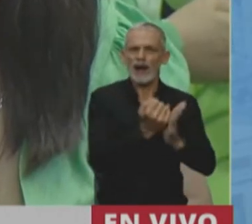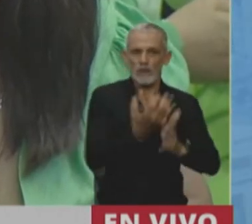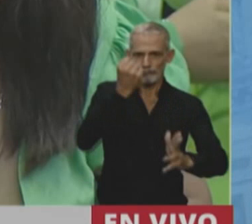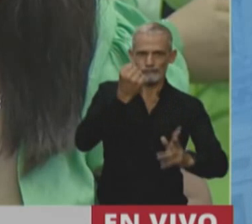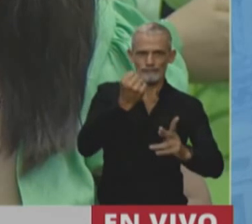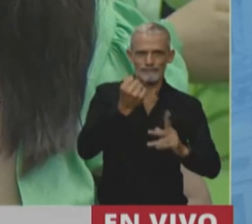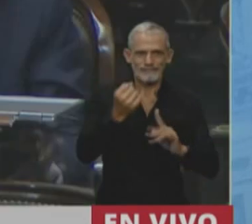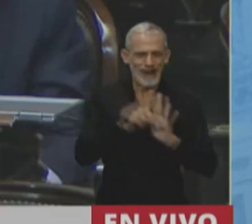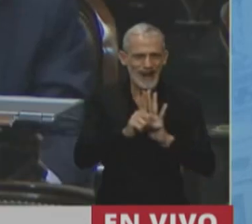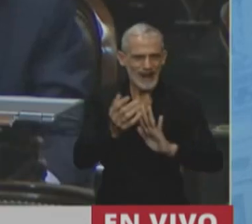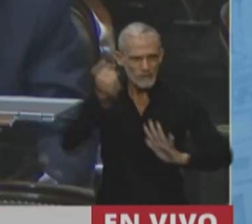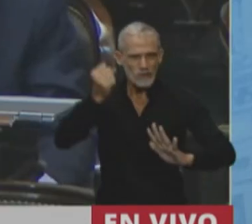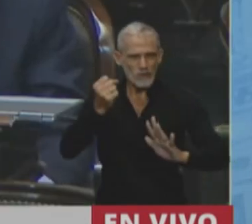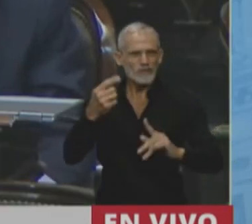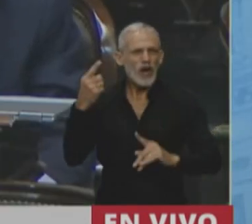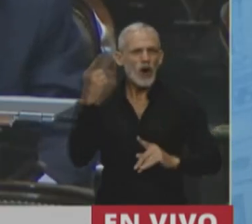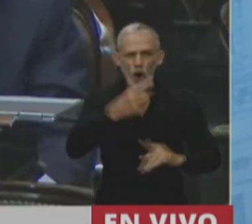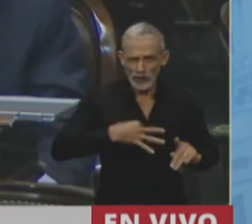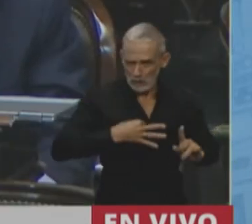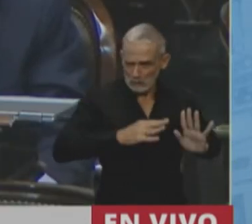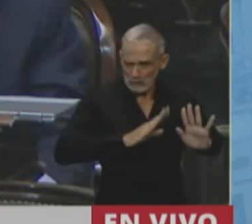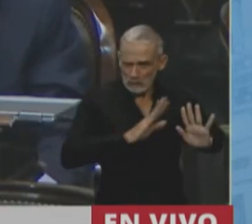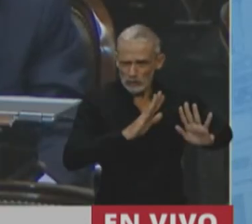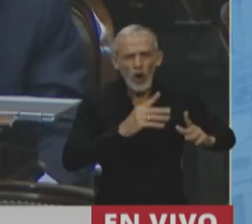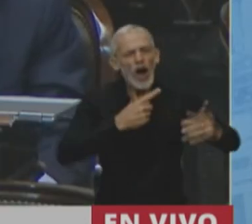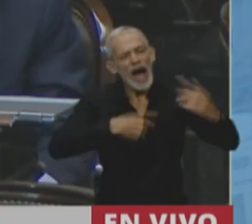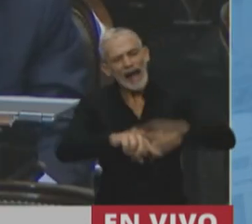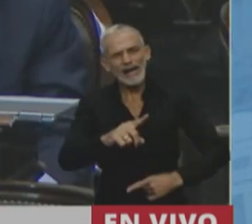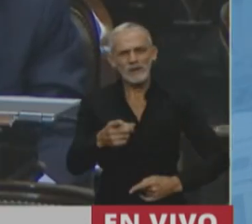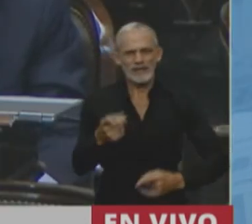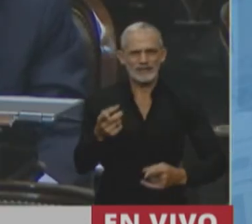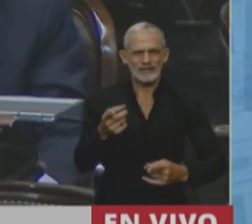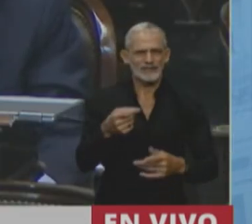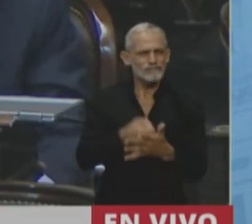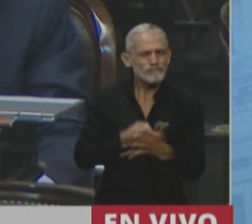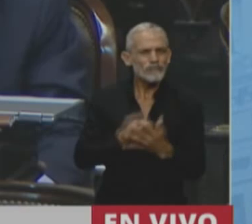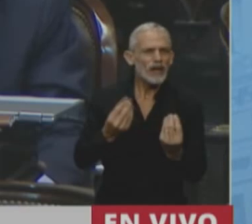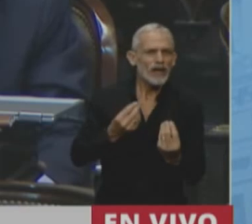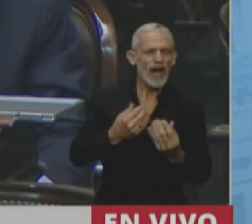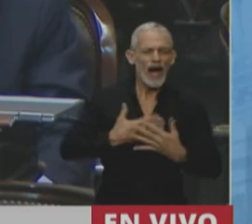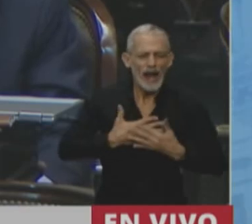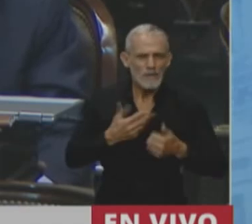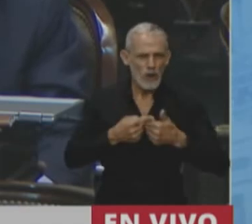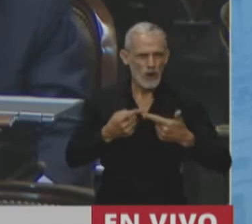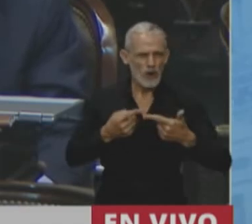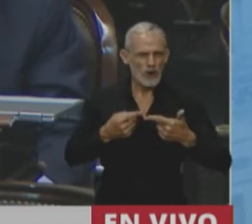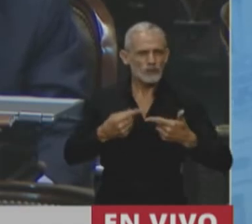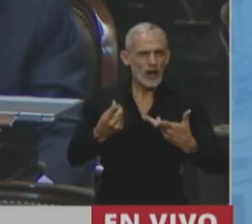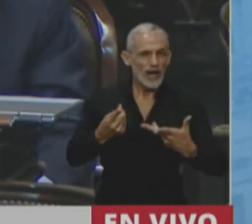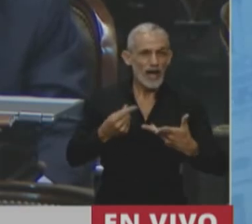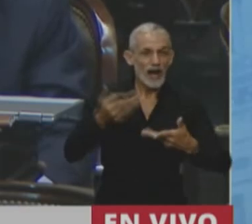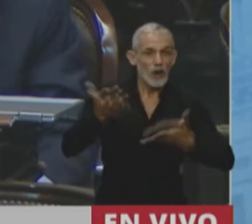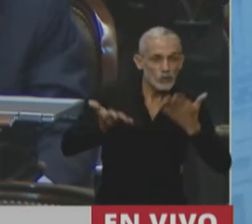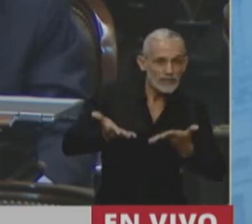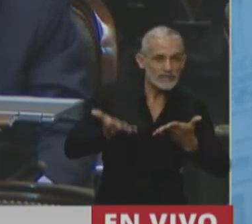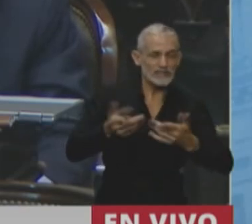modo es en contra de la vida, por el contrario, es una apuesta al amor, es una apuesta a la justicia,